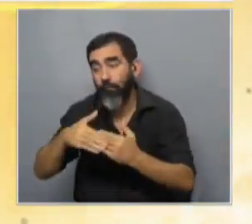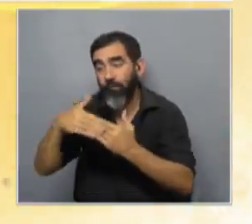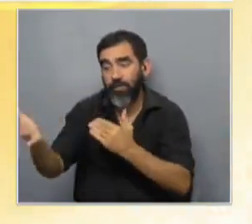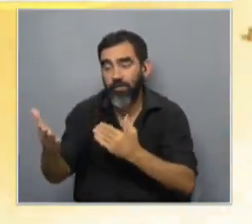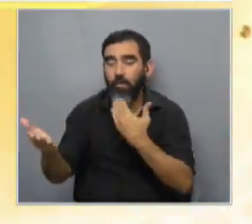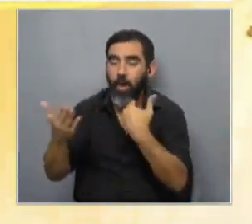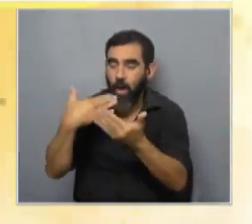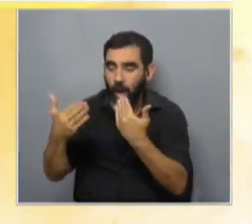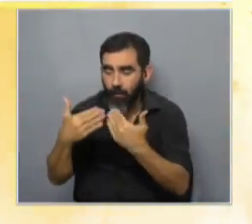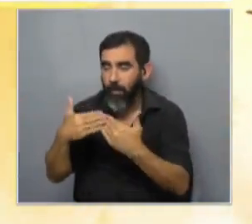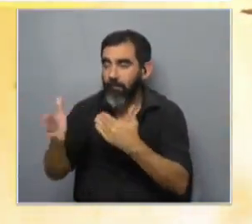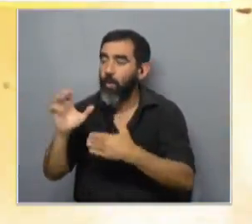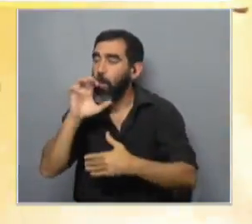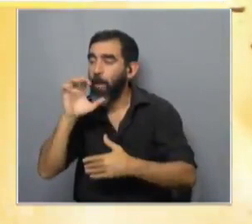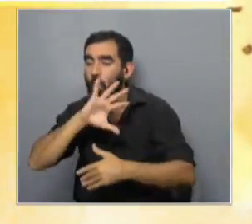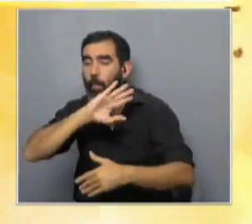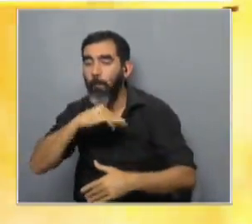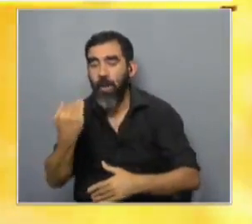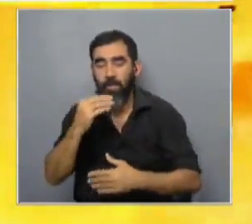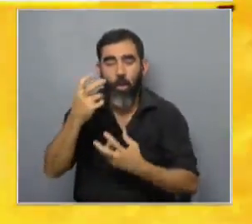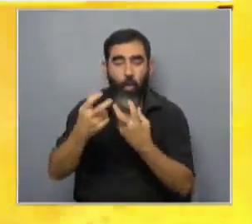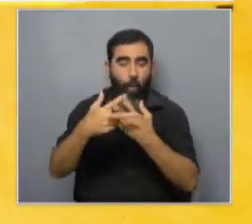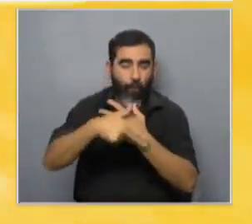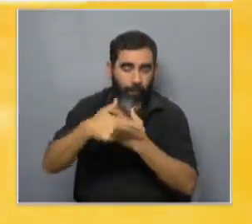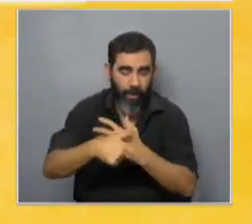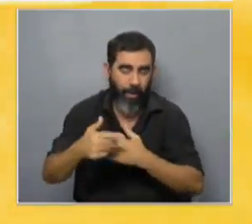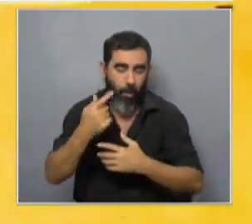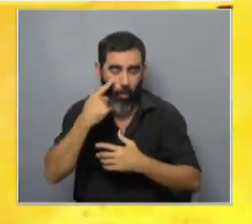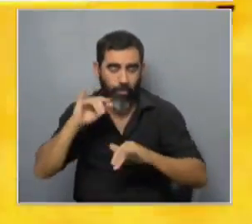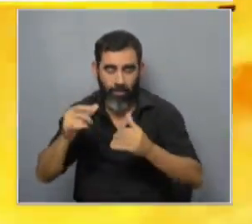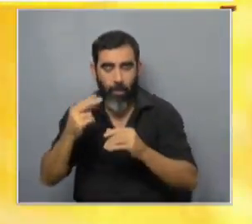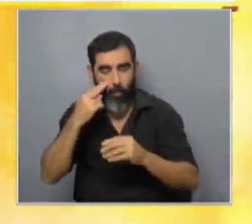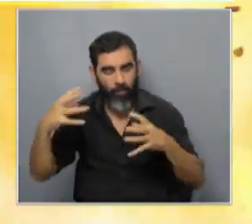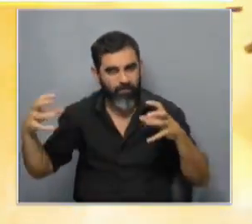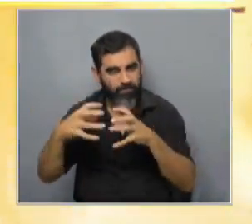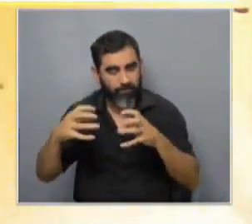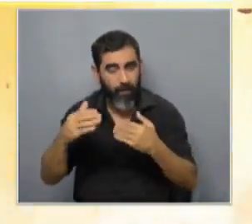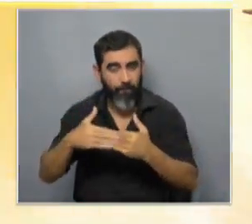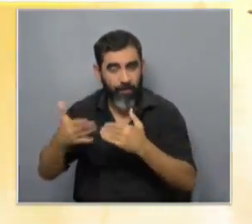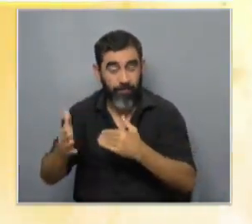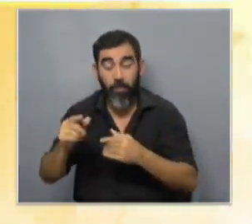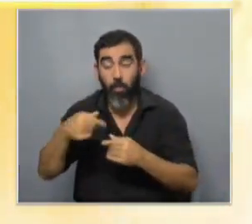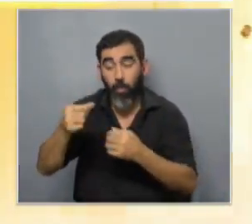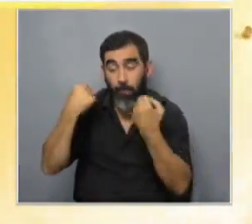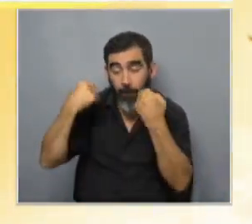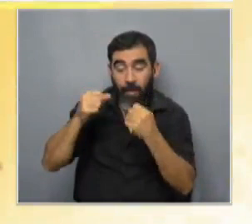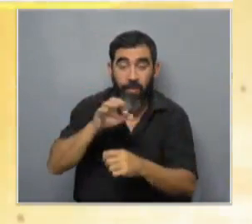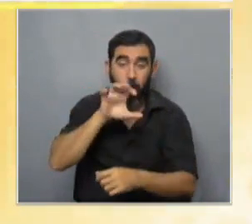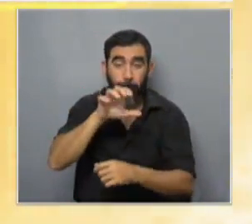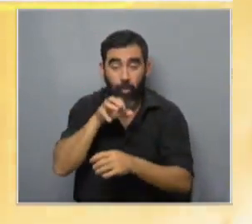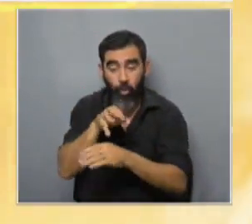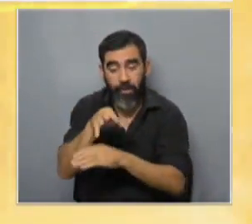ir a hablar con el vecino decirle que el perro le mataba las ovejas y todo eso que ya sabemos dónde termina y después que empezaron con este entrenamiento